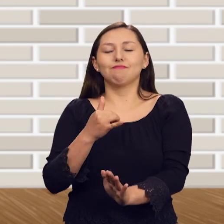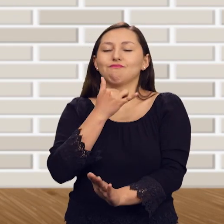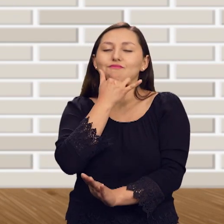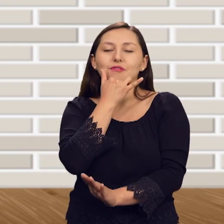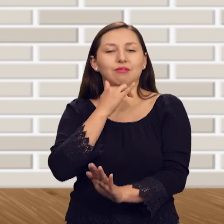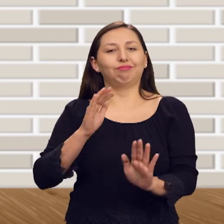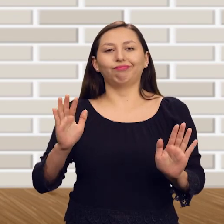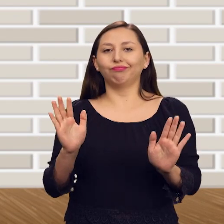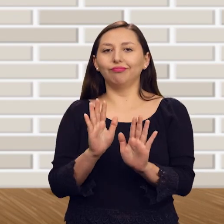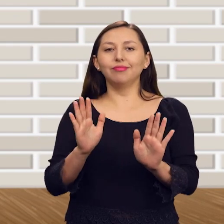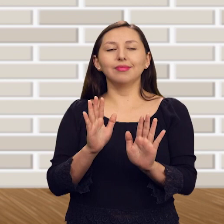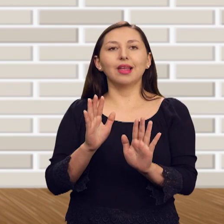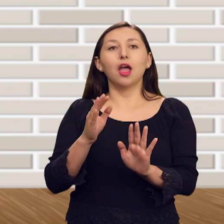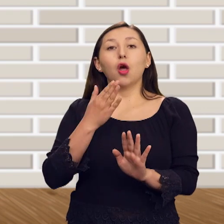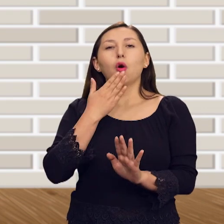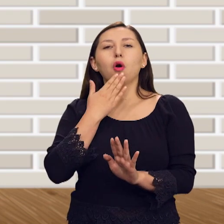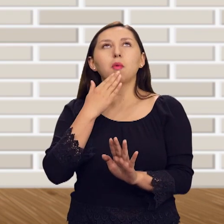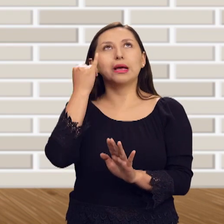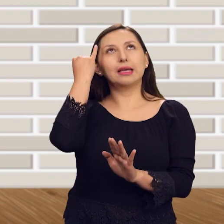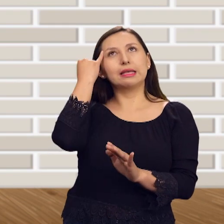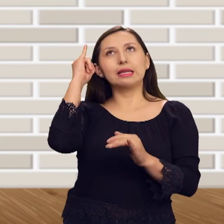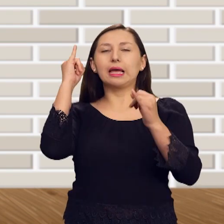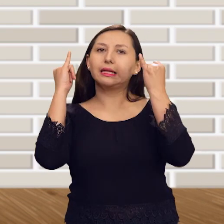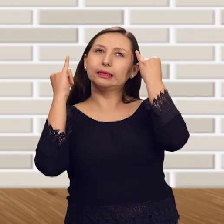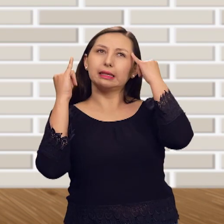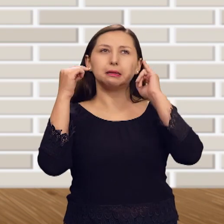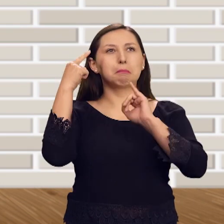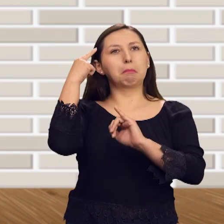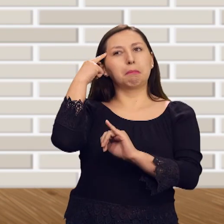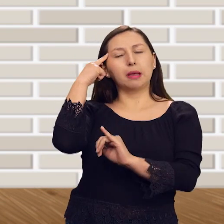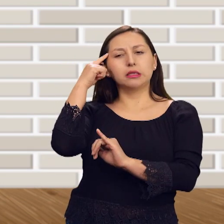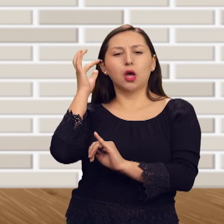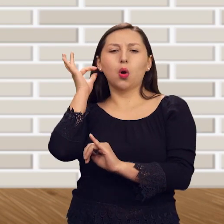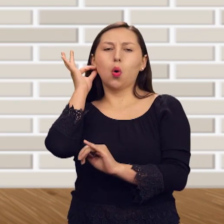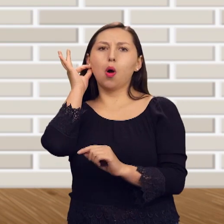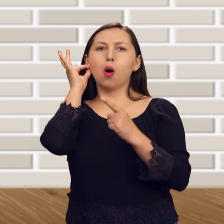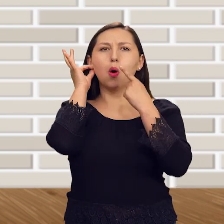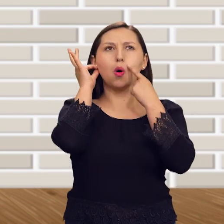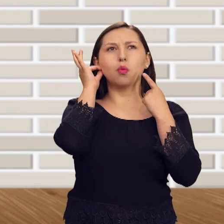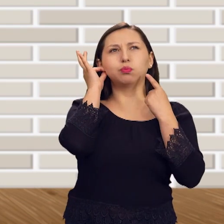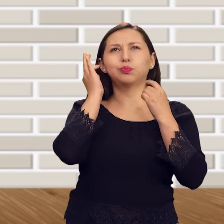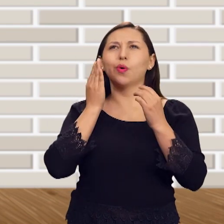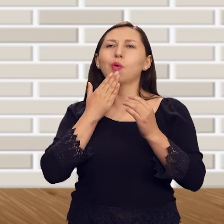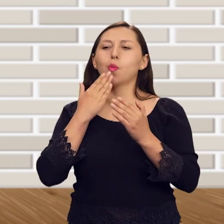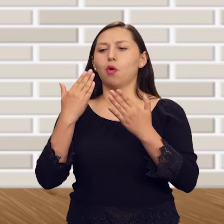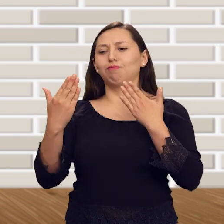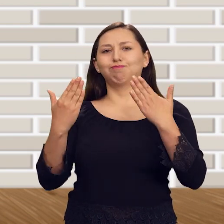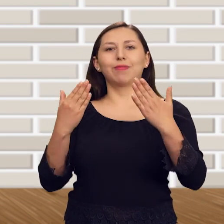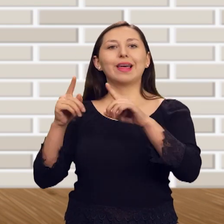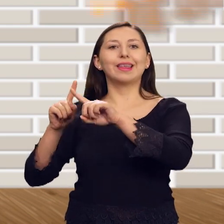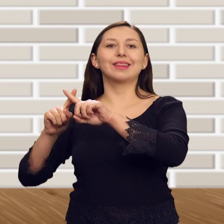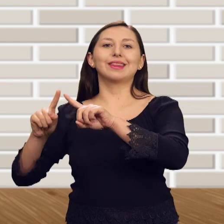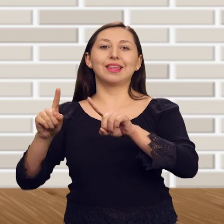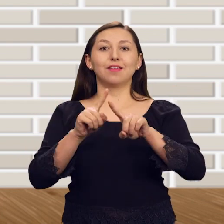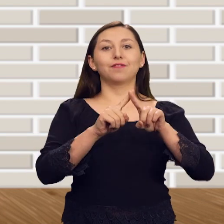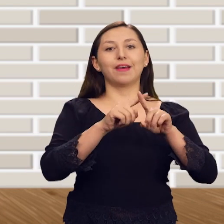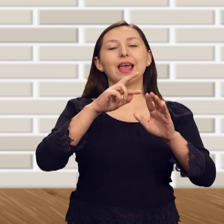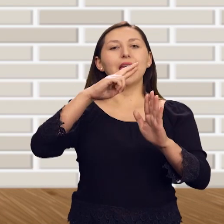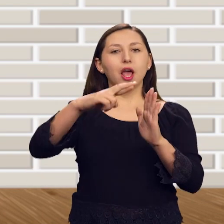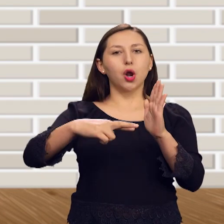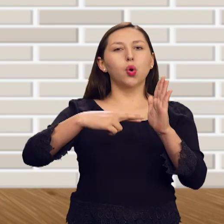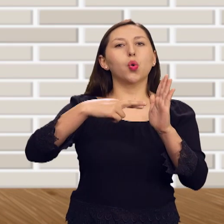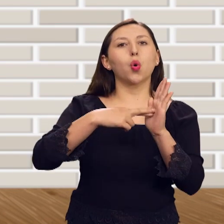comunes son aquellos creados alrededor del género. Marcando el rol que tanto hombres como mujeres